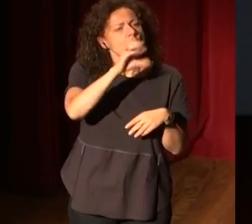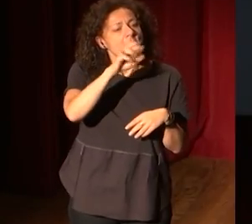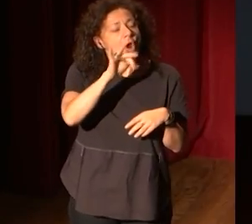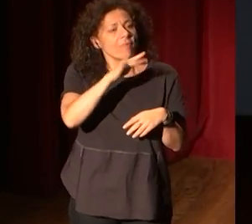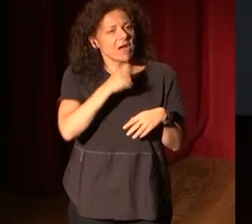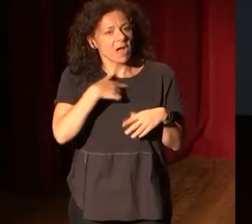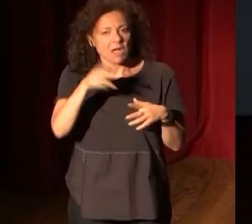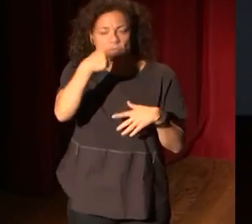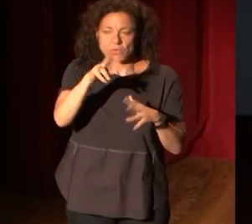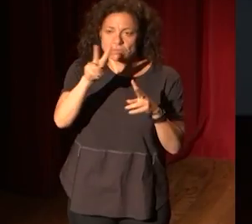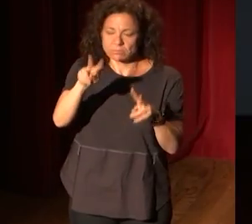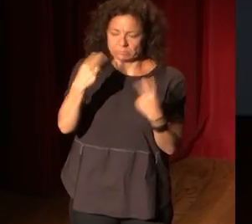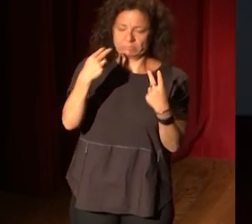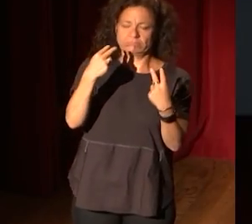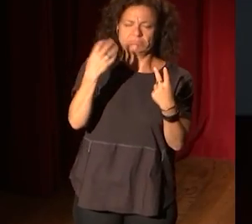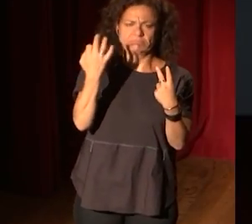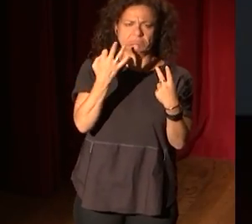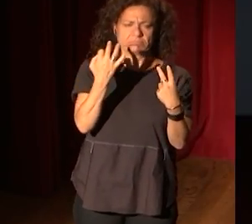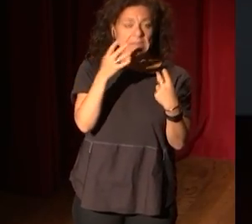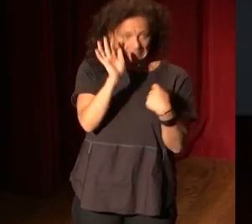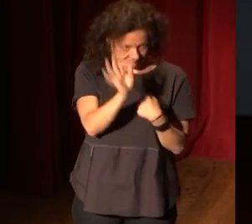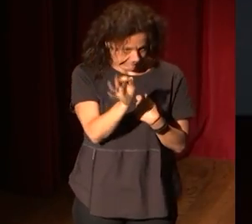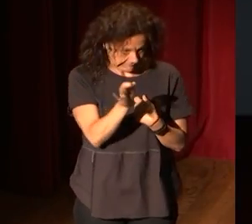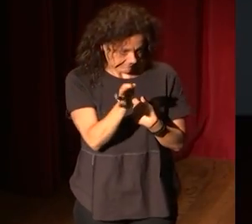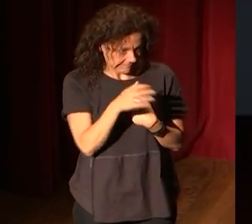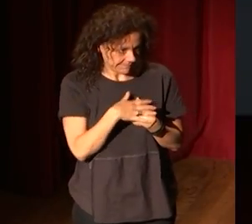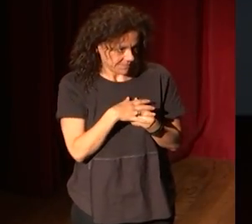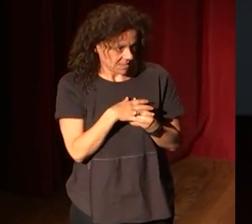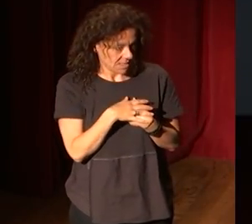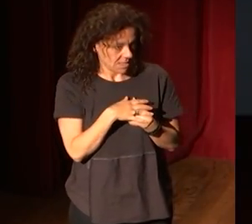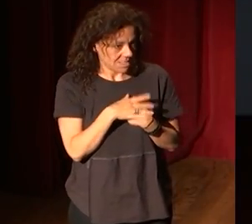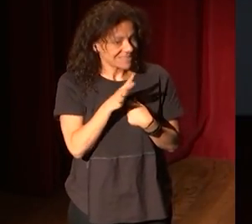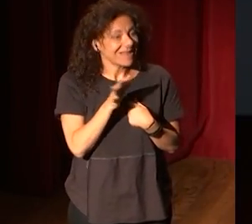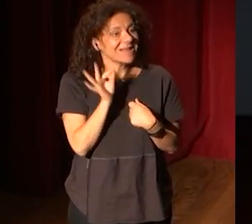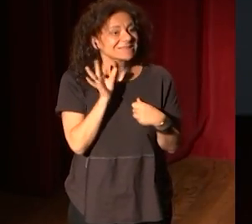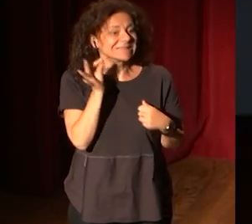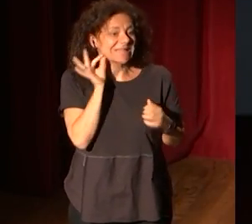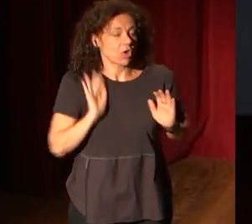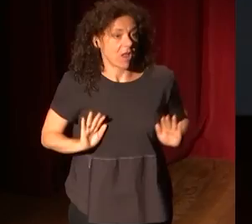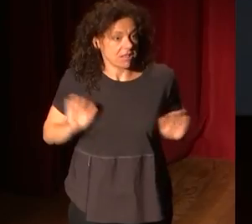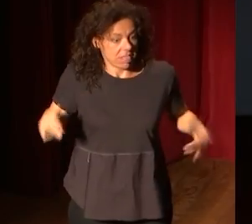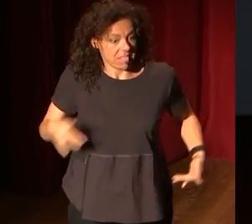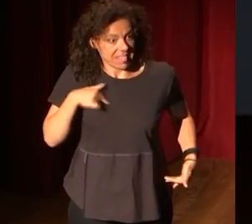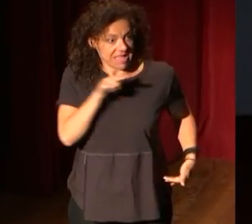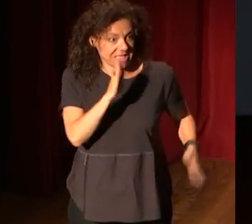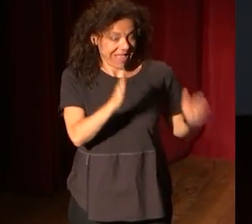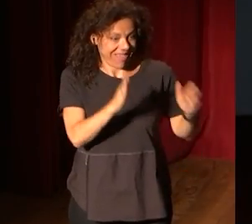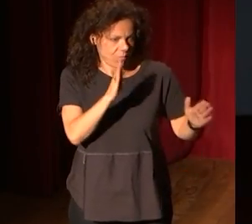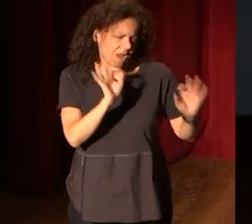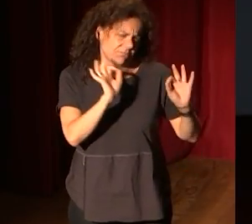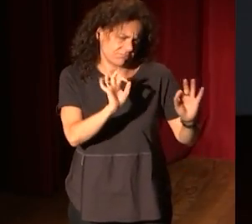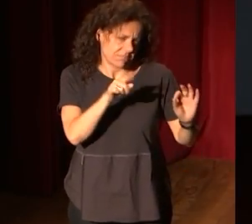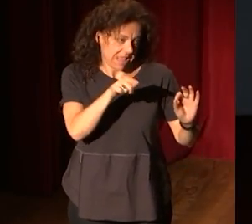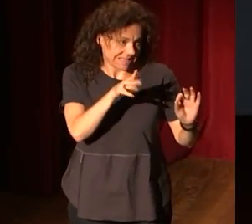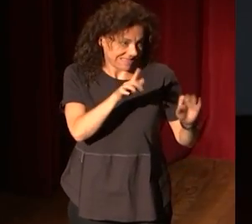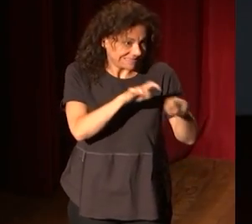el auditorio se me quedó como, ¿cómo qué? Y digo, que sí, que sí, que las damas de la nobleza española en esa época y de la corte sobre todo